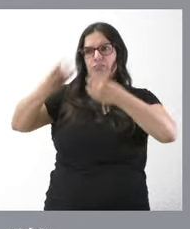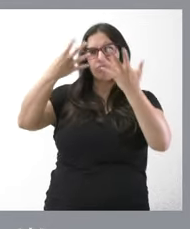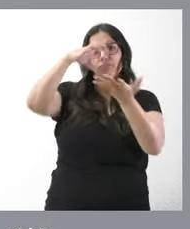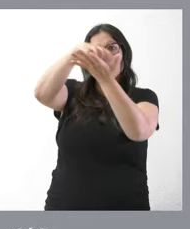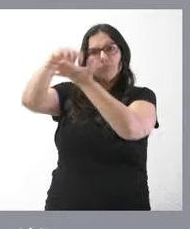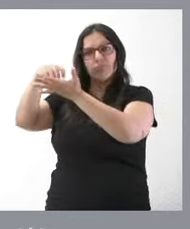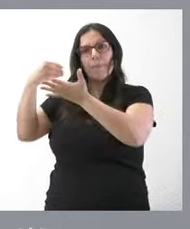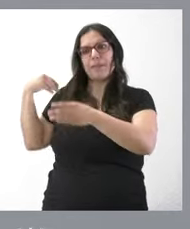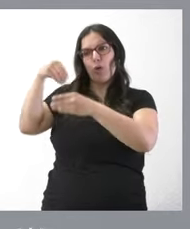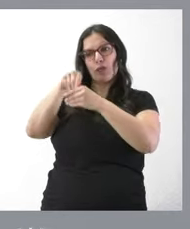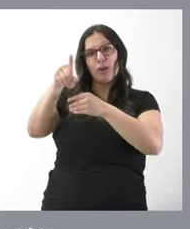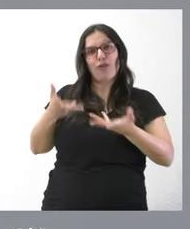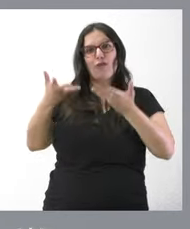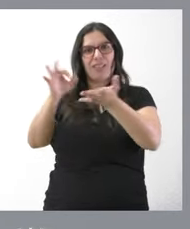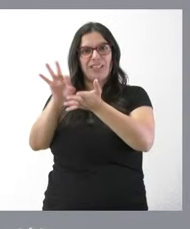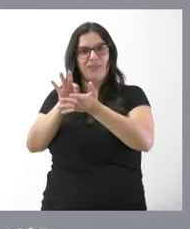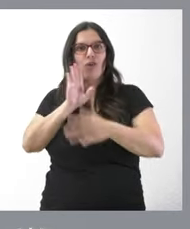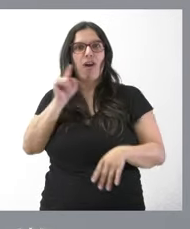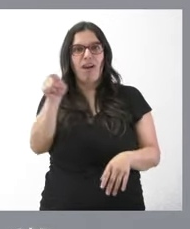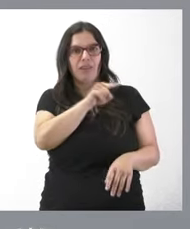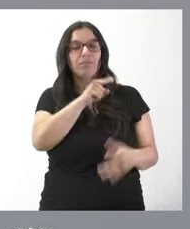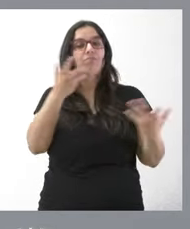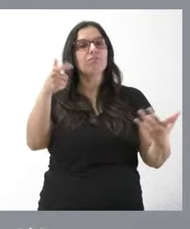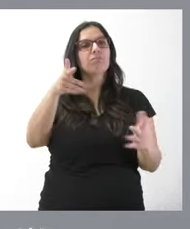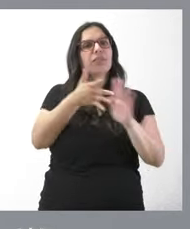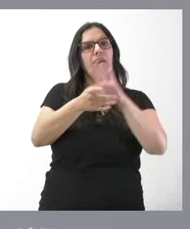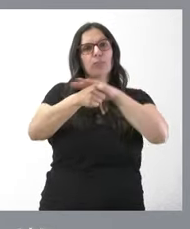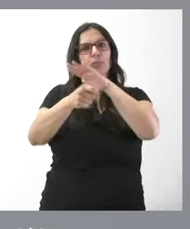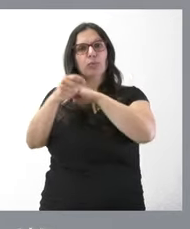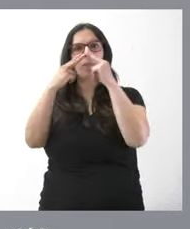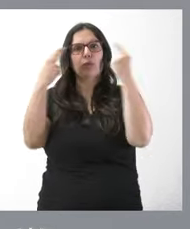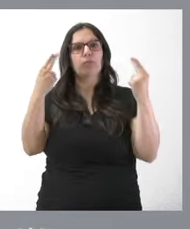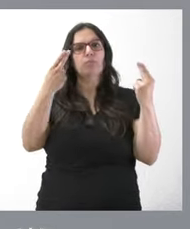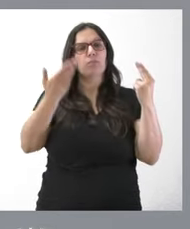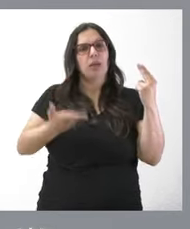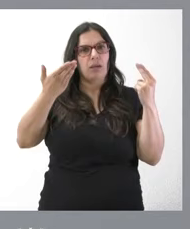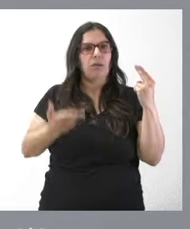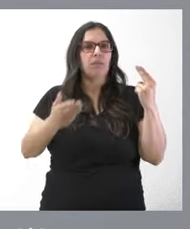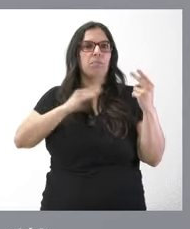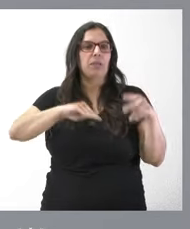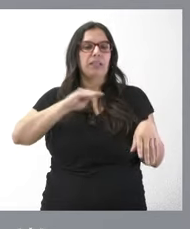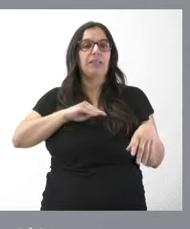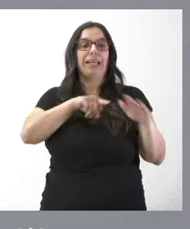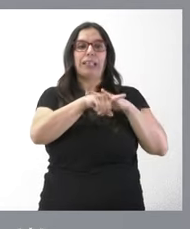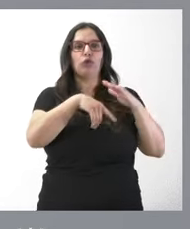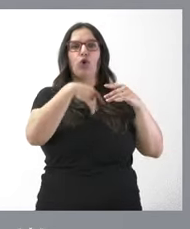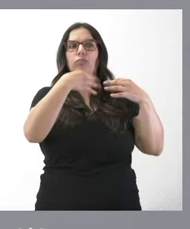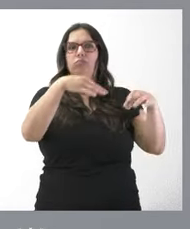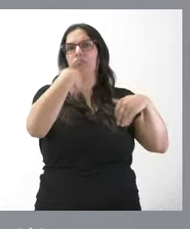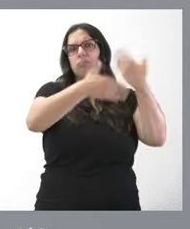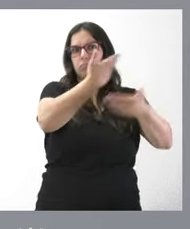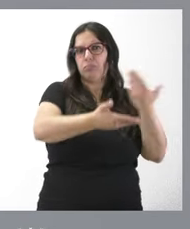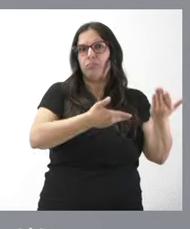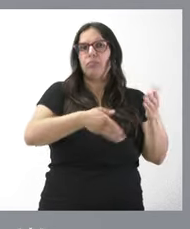prestan estos servicios. Y, por tanto, hay un volumen muy relevante de inversiones públicas, más allá de la gestión ordinaria del servicio, en el ámbito de la